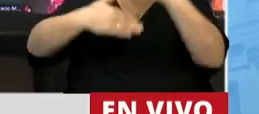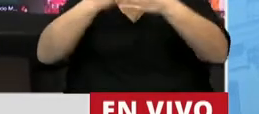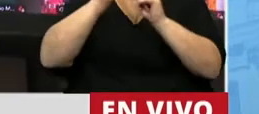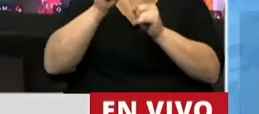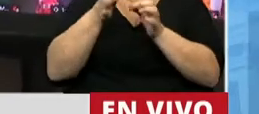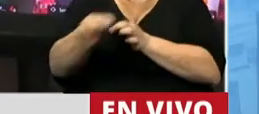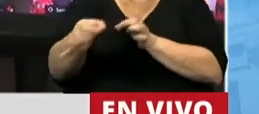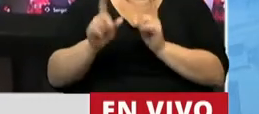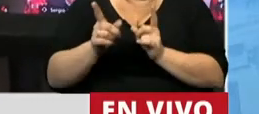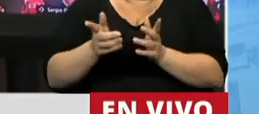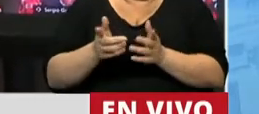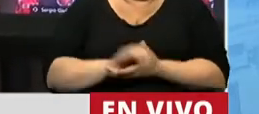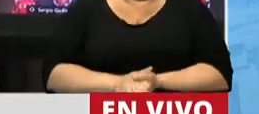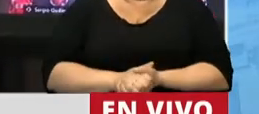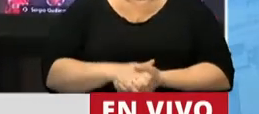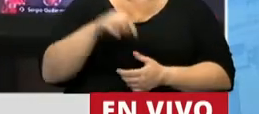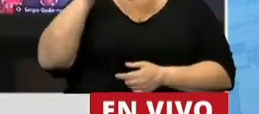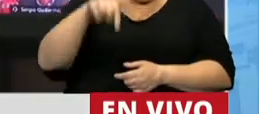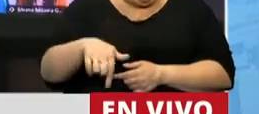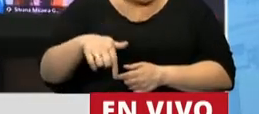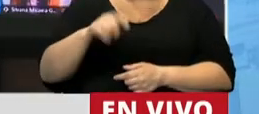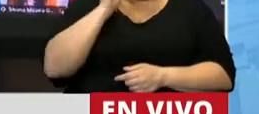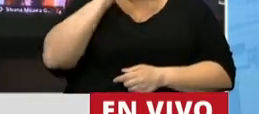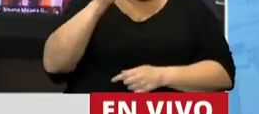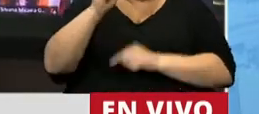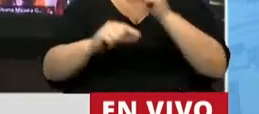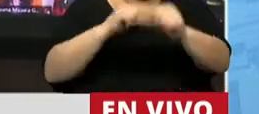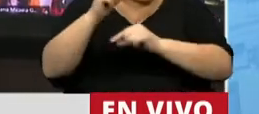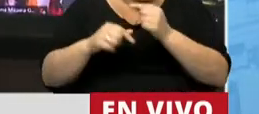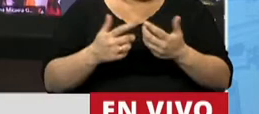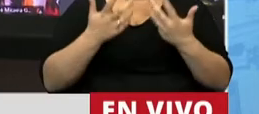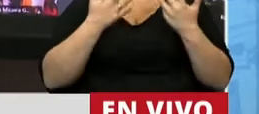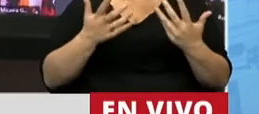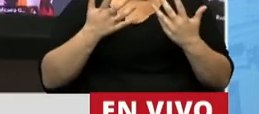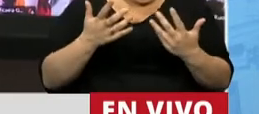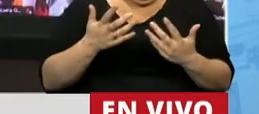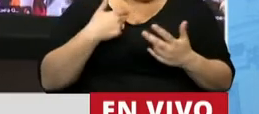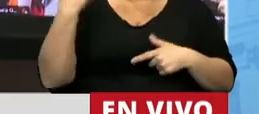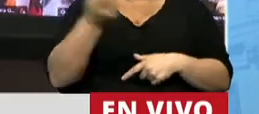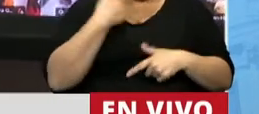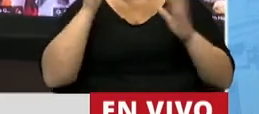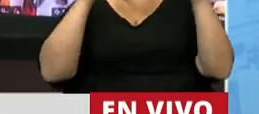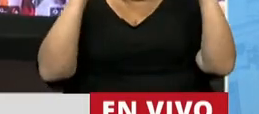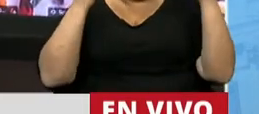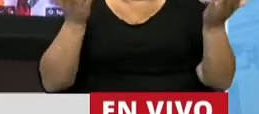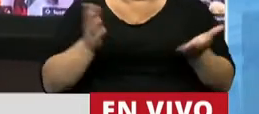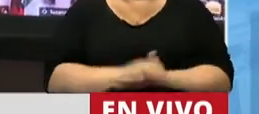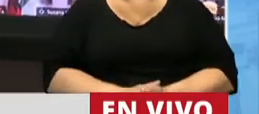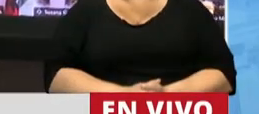en su tierra. Esto hoy se está haciendo realidad y obviamente que lo celebramos, señor presidente.